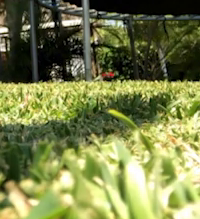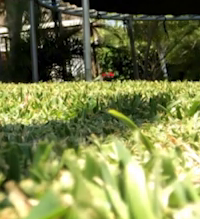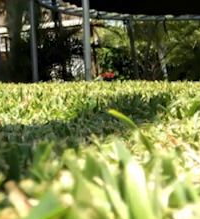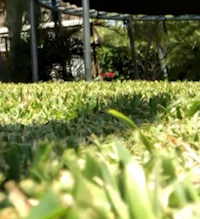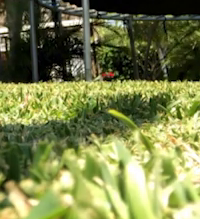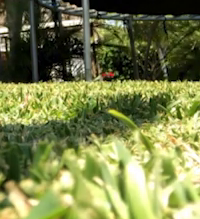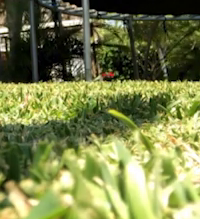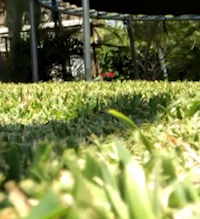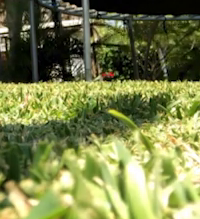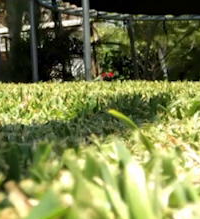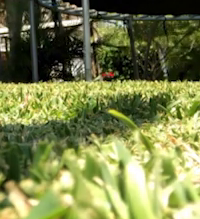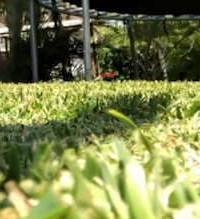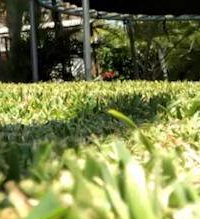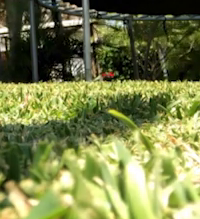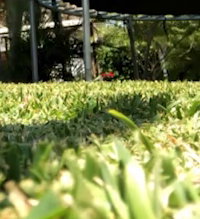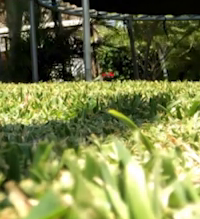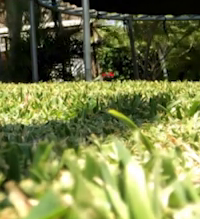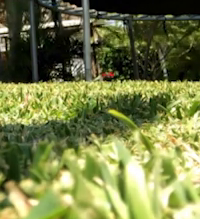y vamos hacia abajo.